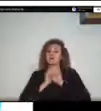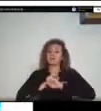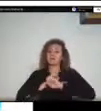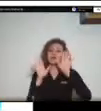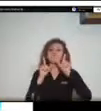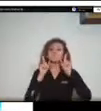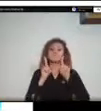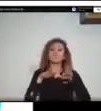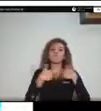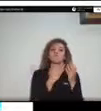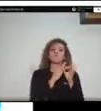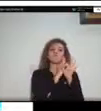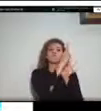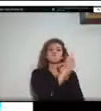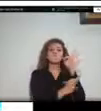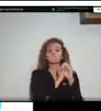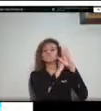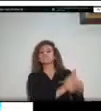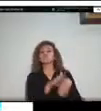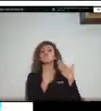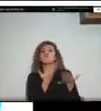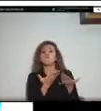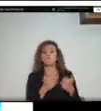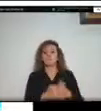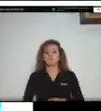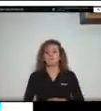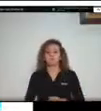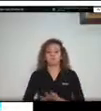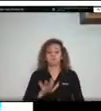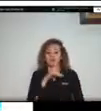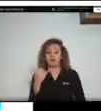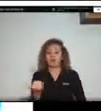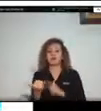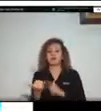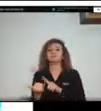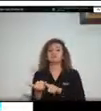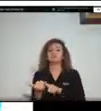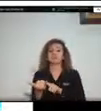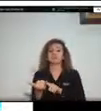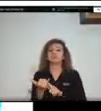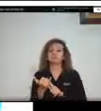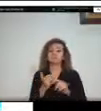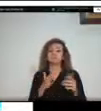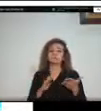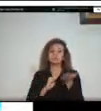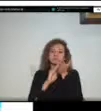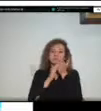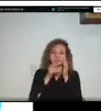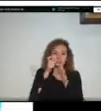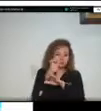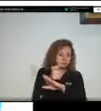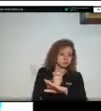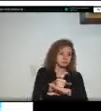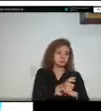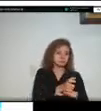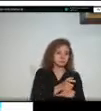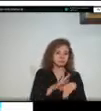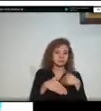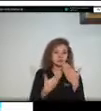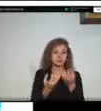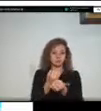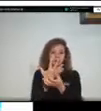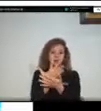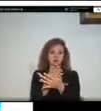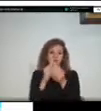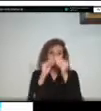la actualización de los POMCAS y el seguimiento a la ejecución hacen parte de estas medidas no estructurales dentro de las medidas estructurales